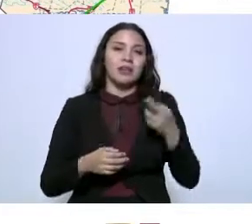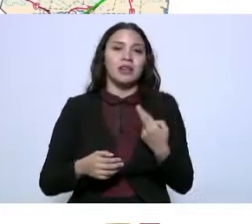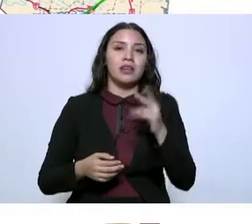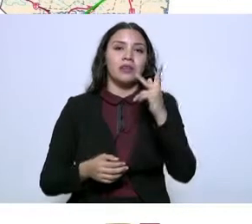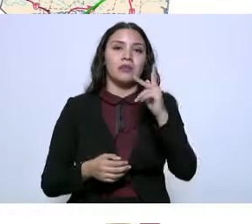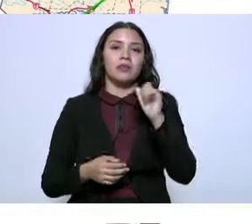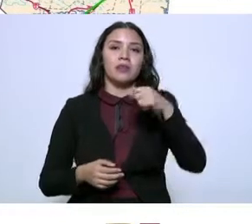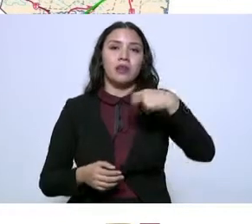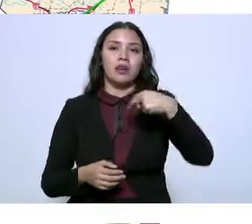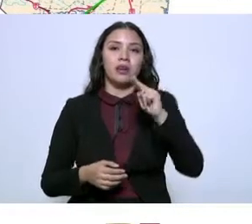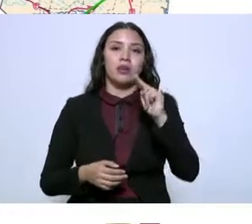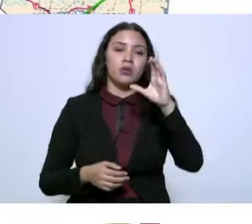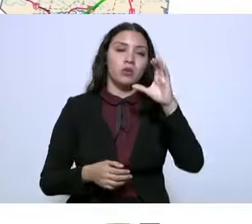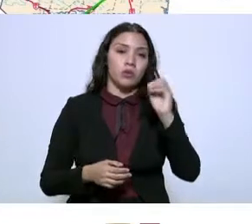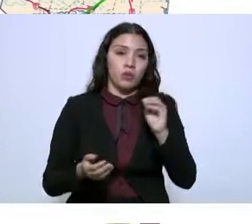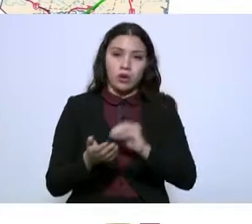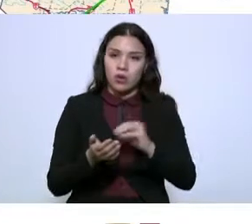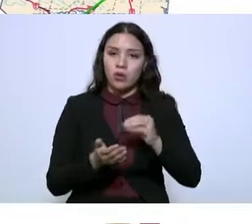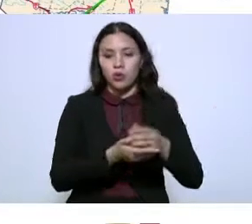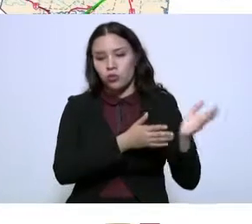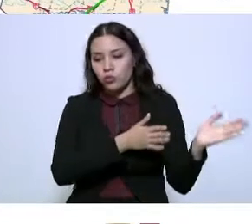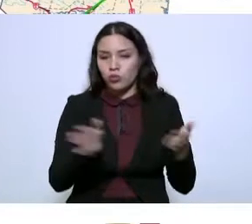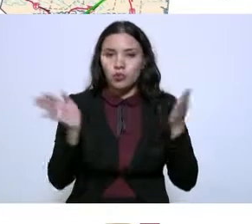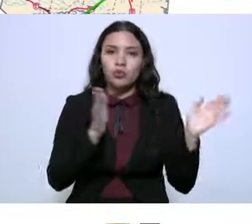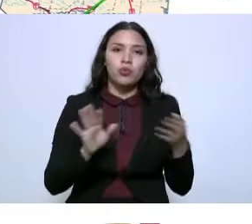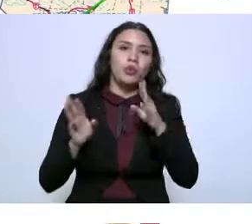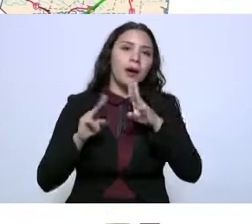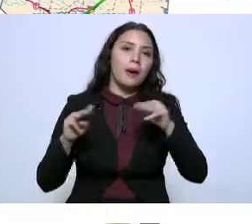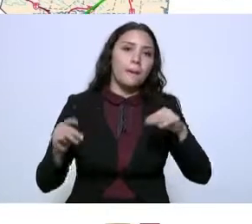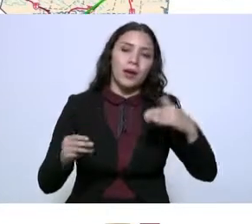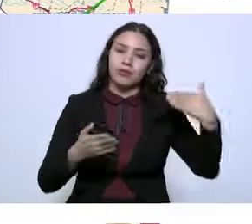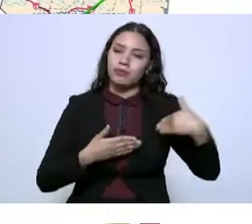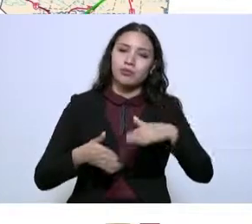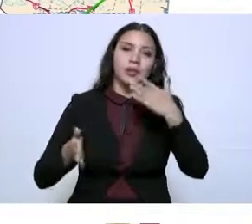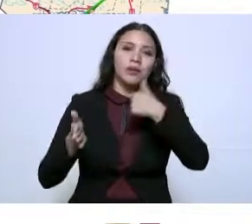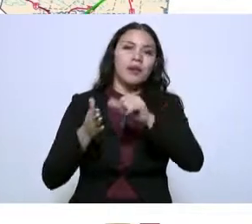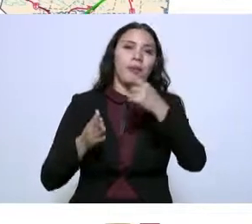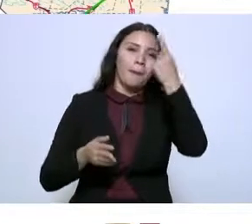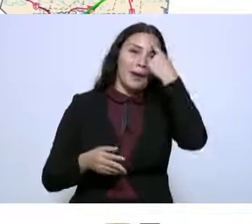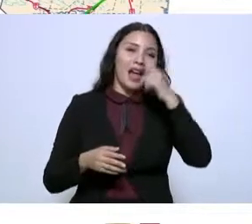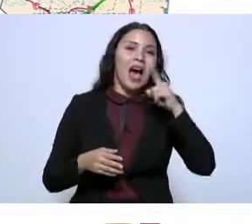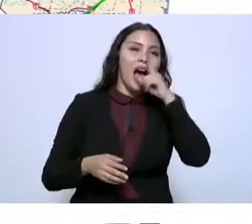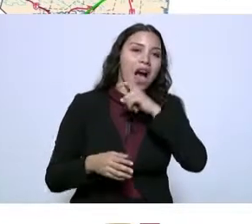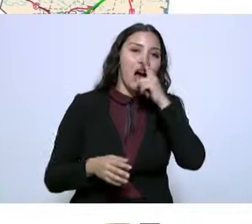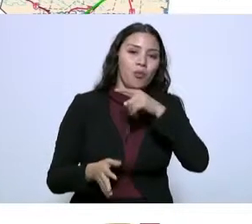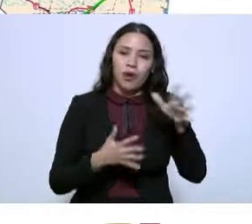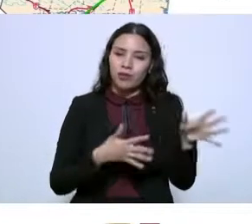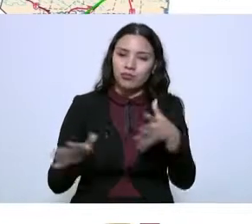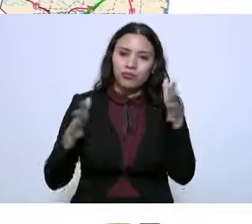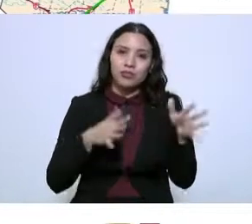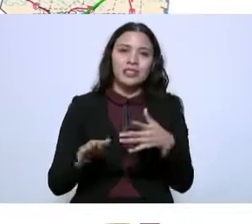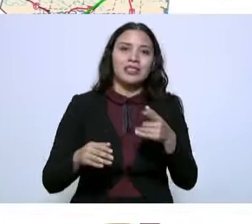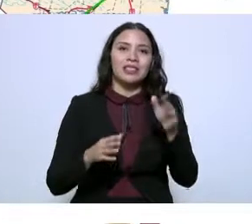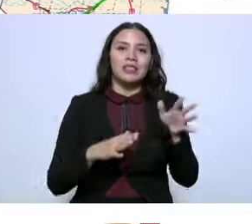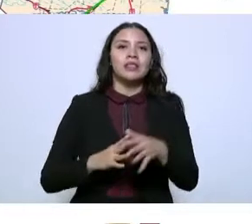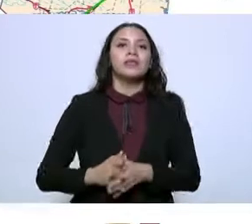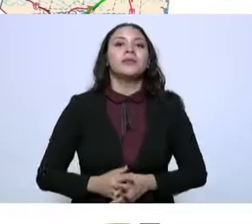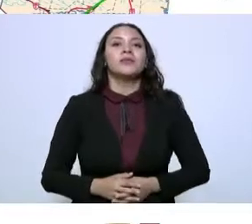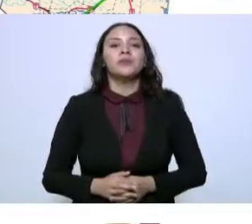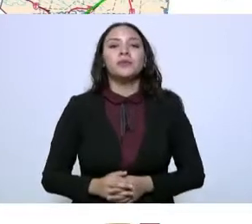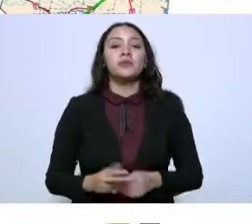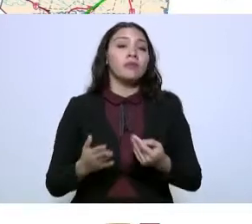vierte al mar, sigue vertiendo al mar 283, 300 metros cúbicos por segundo de agua dulce al mar